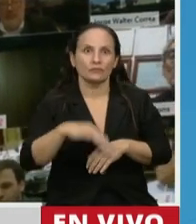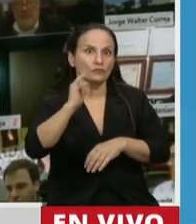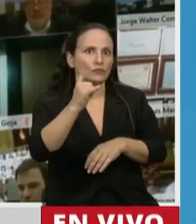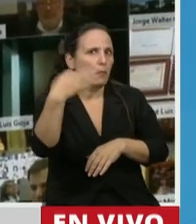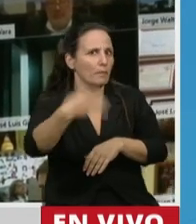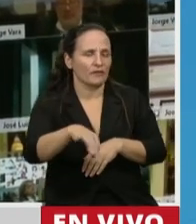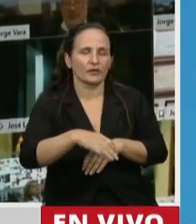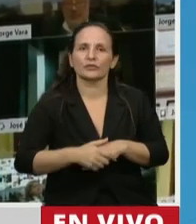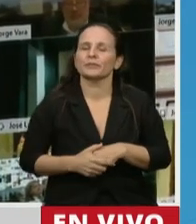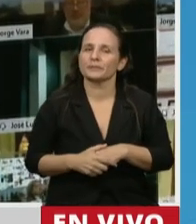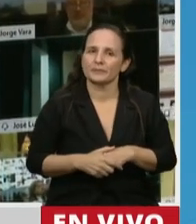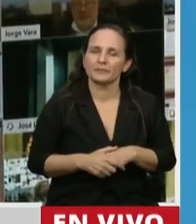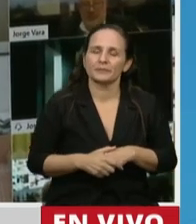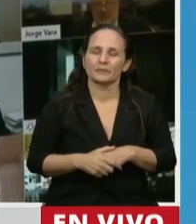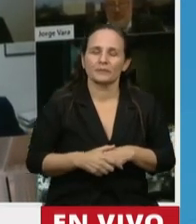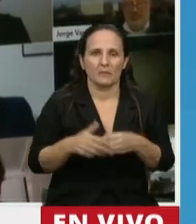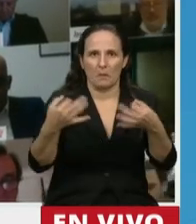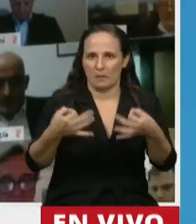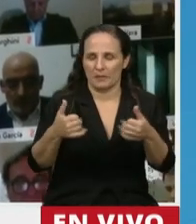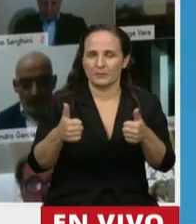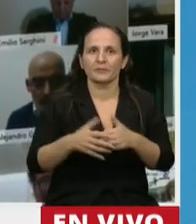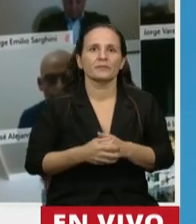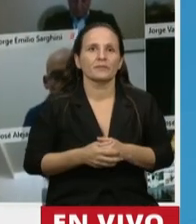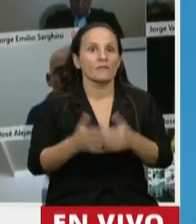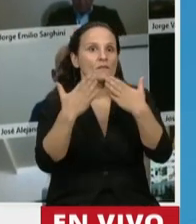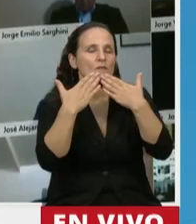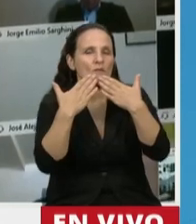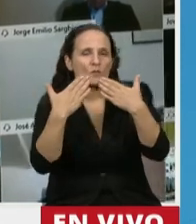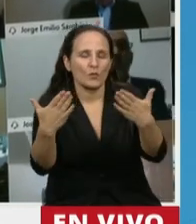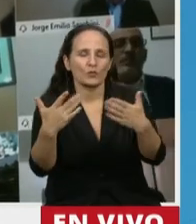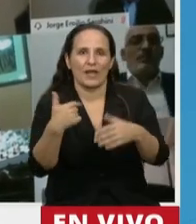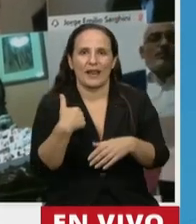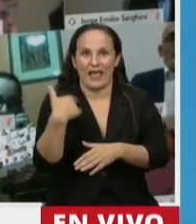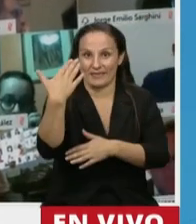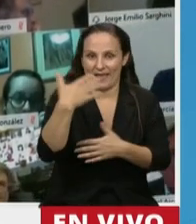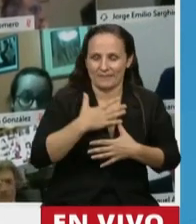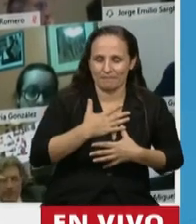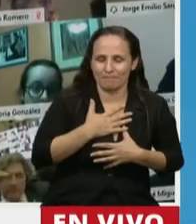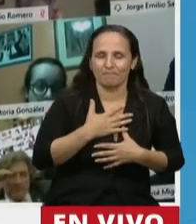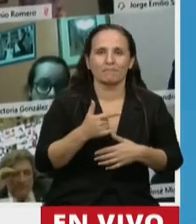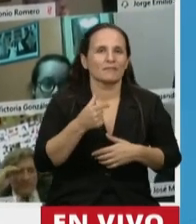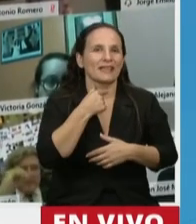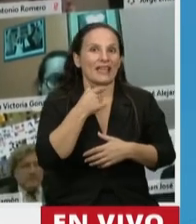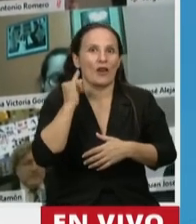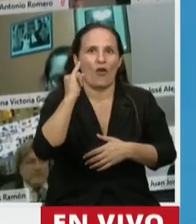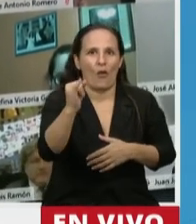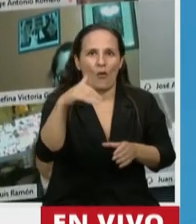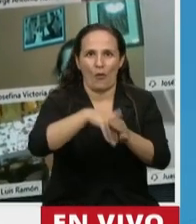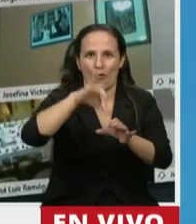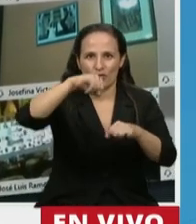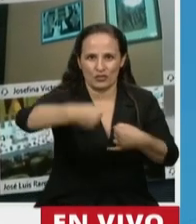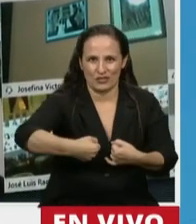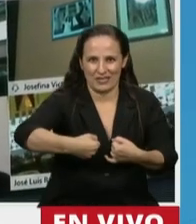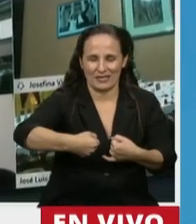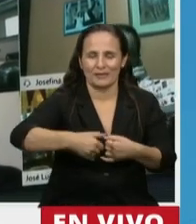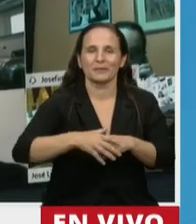Soledad, perfecto. Perfecto. Muchas gracias por la palabra. Desde ya quiero adelantar mi voto positivo